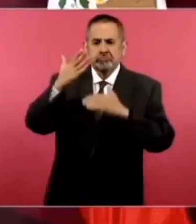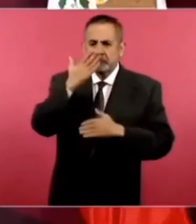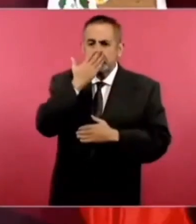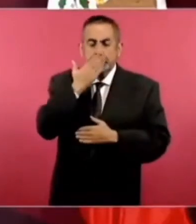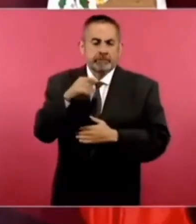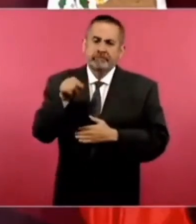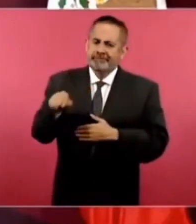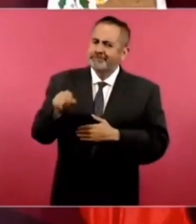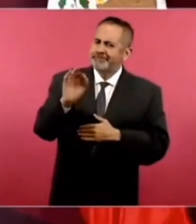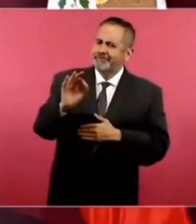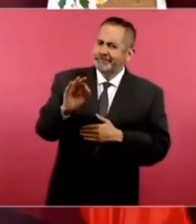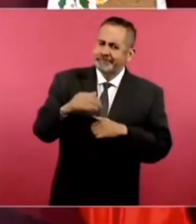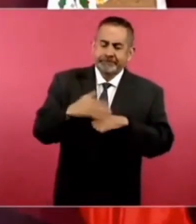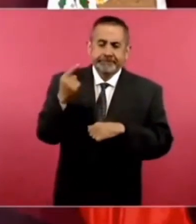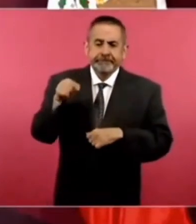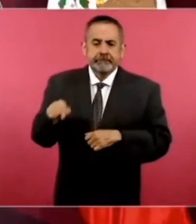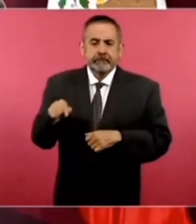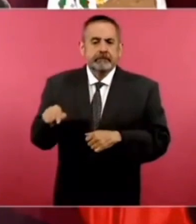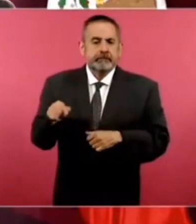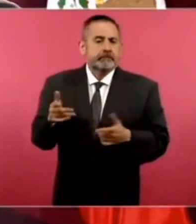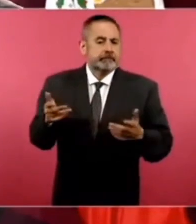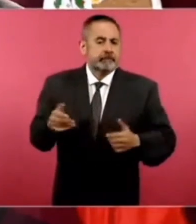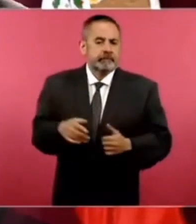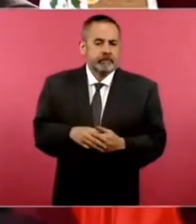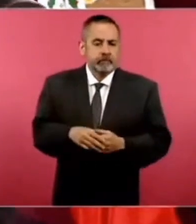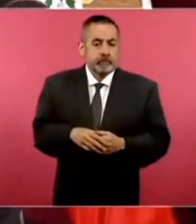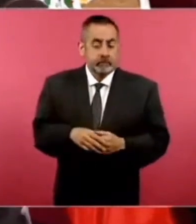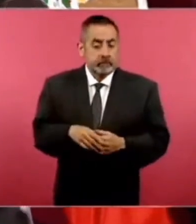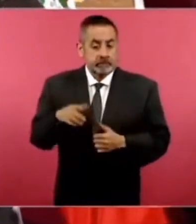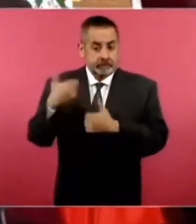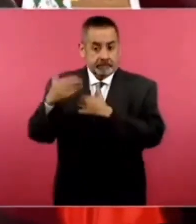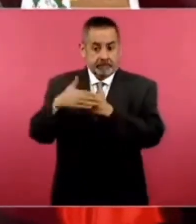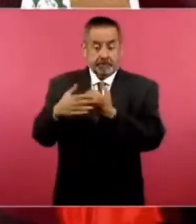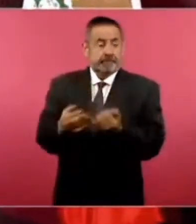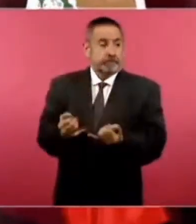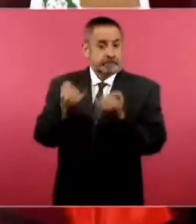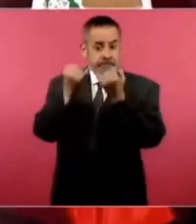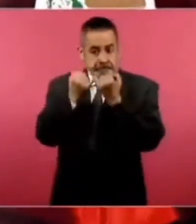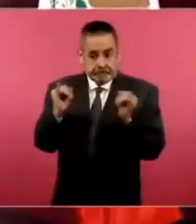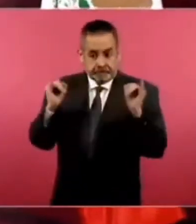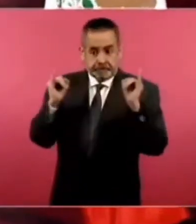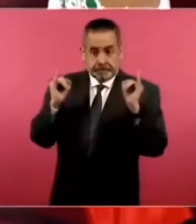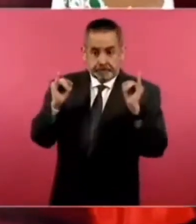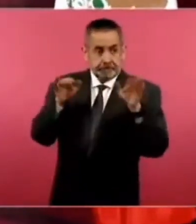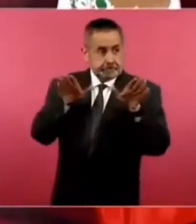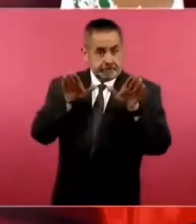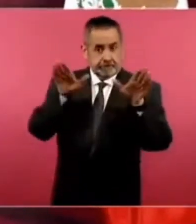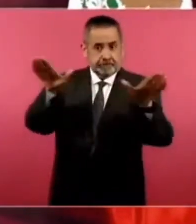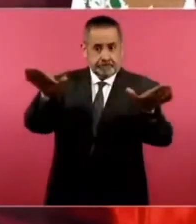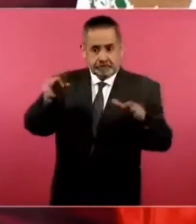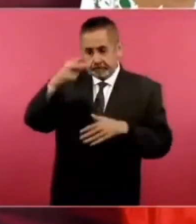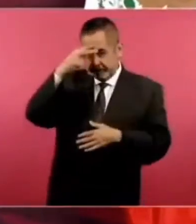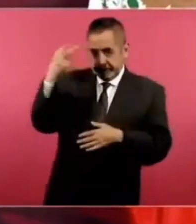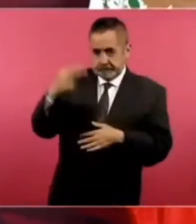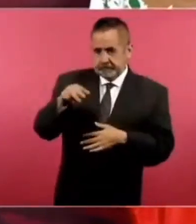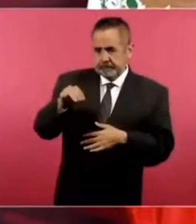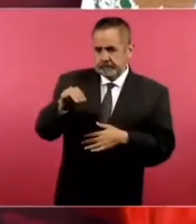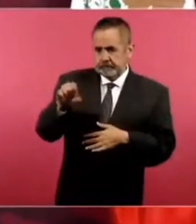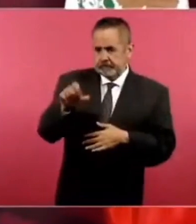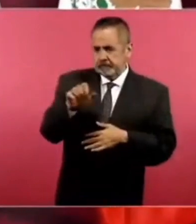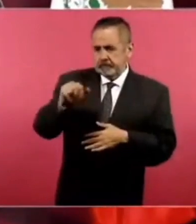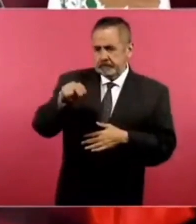porque cuando la inauguremos, que